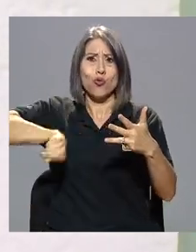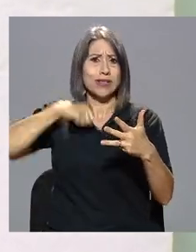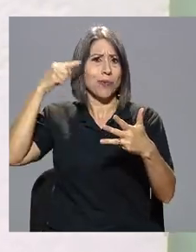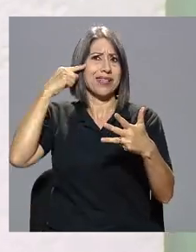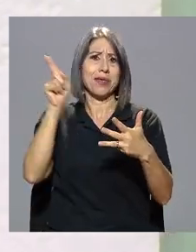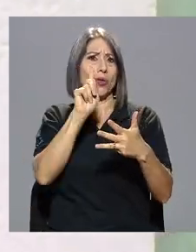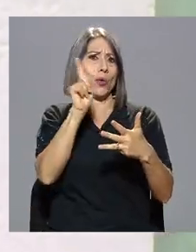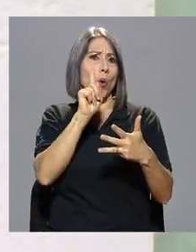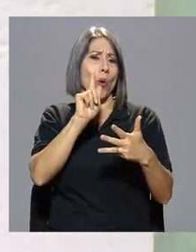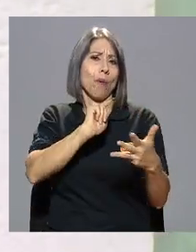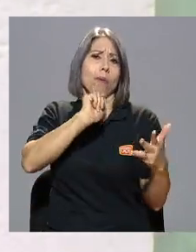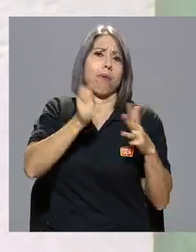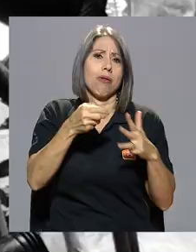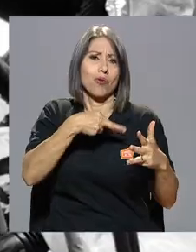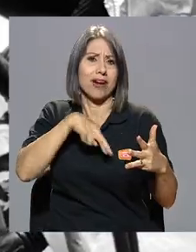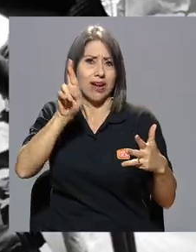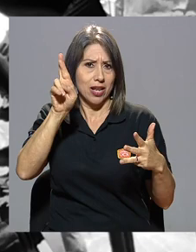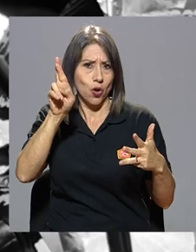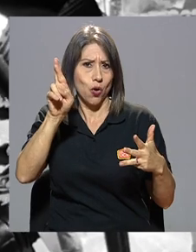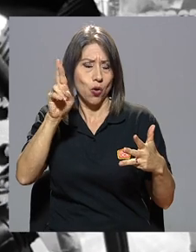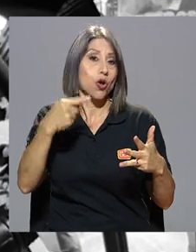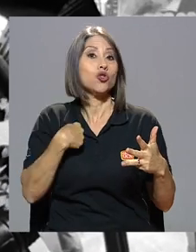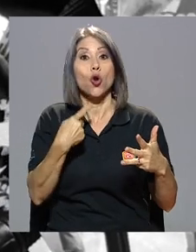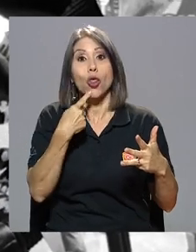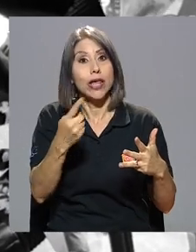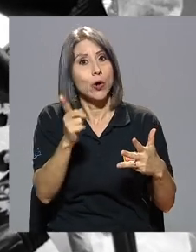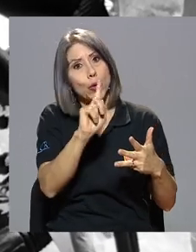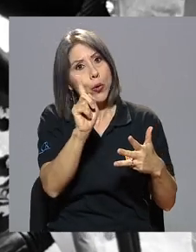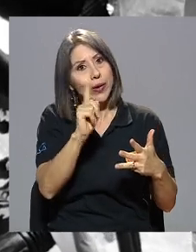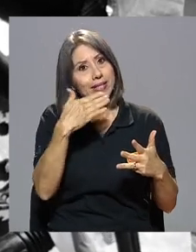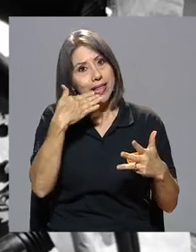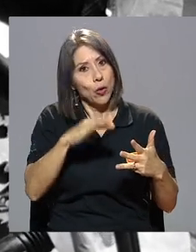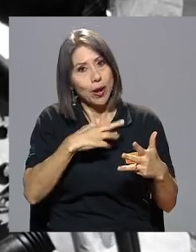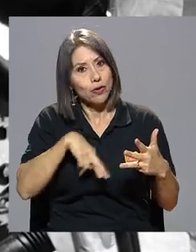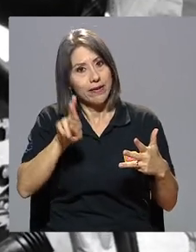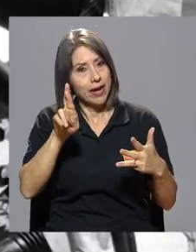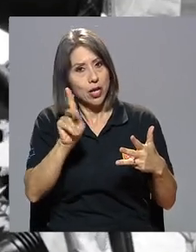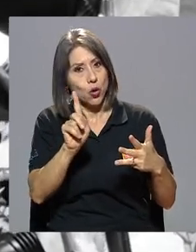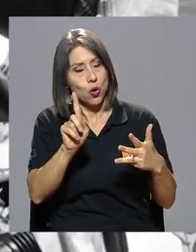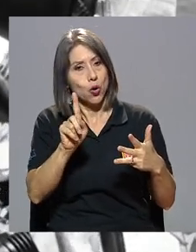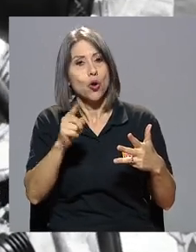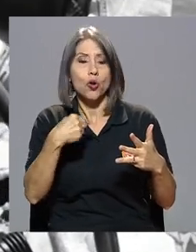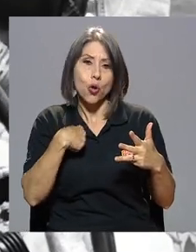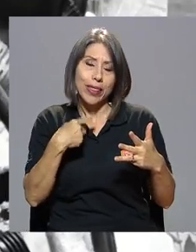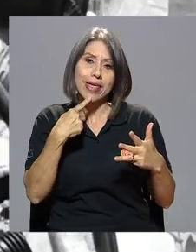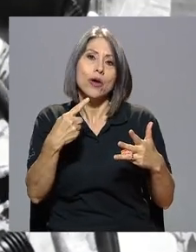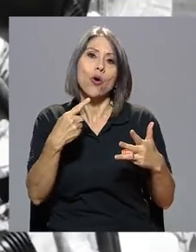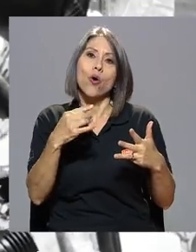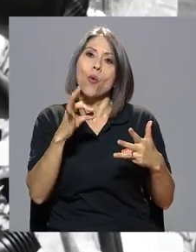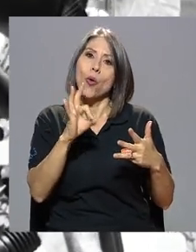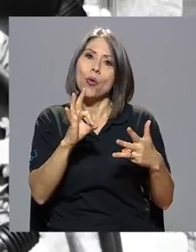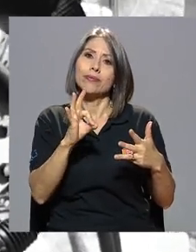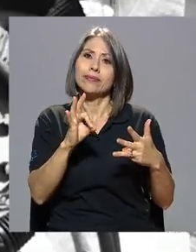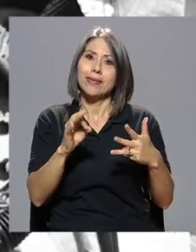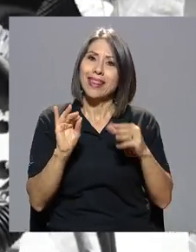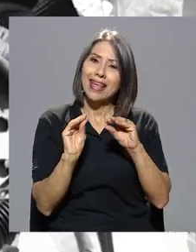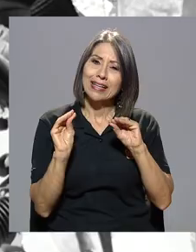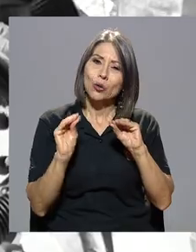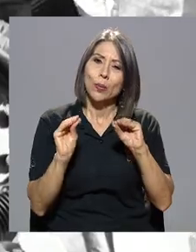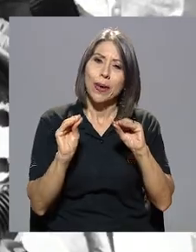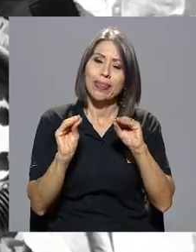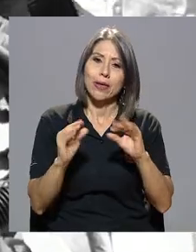pensamiento en una religión. Y lo digo no en el sentido malo de la religión, sino en un sentido